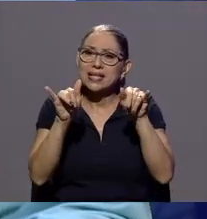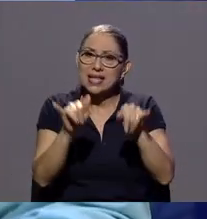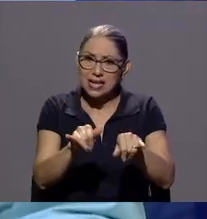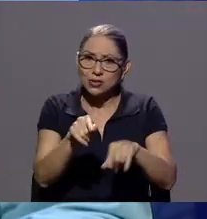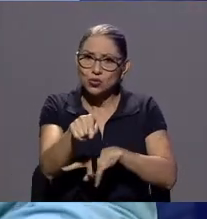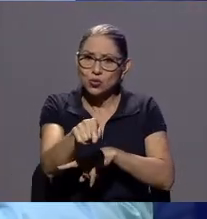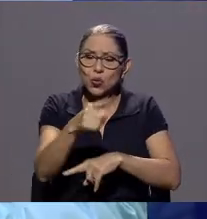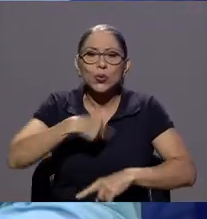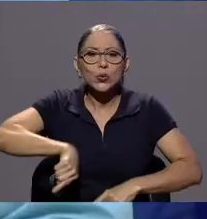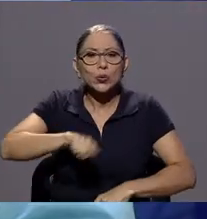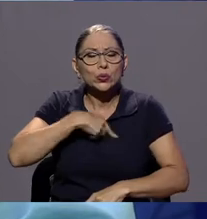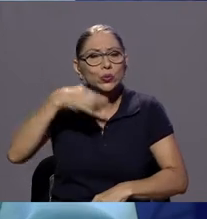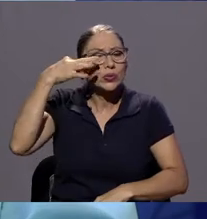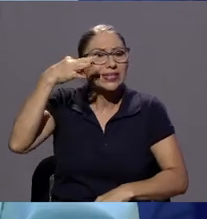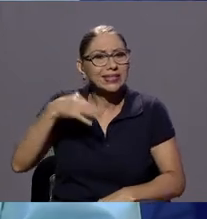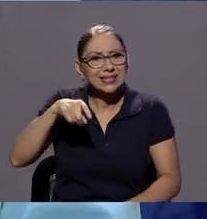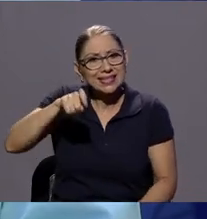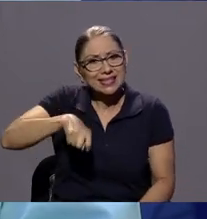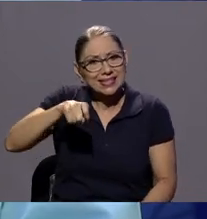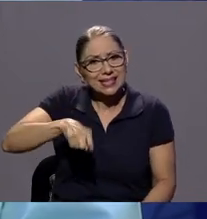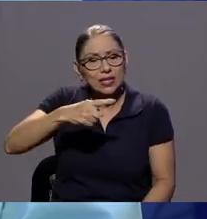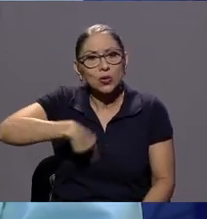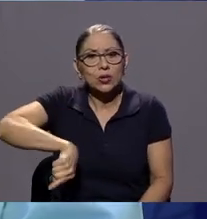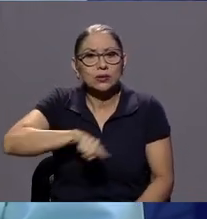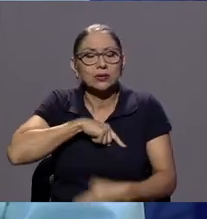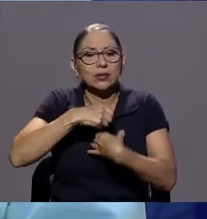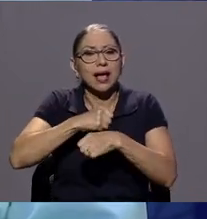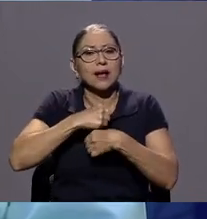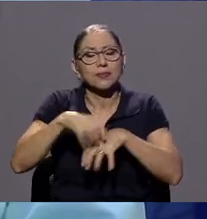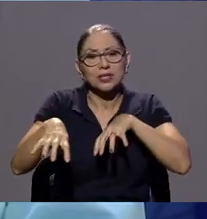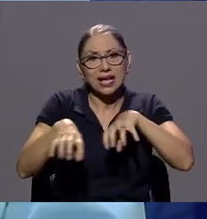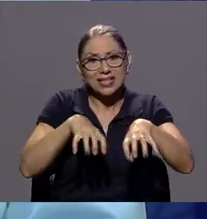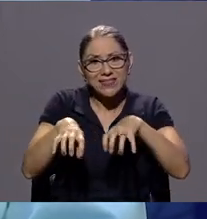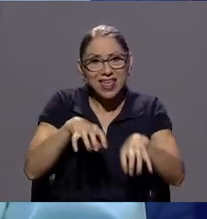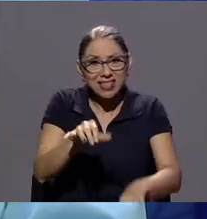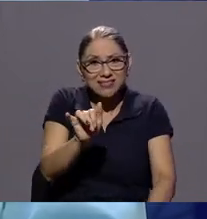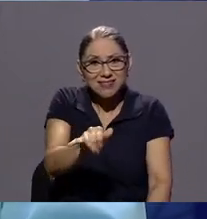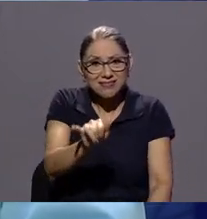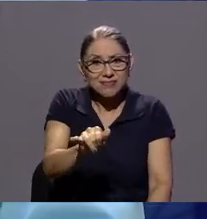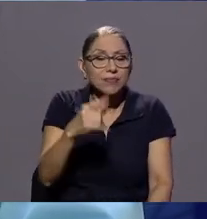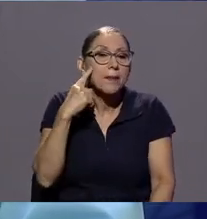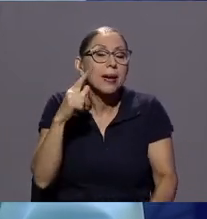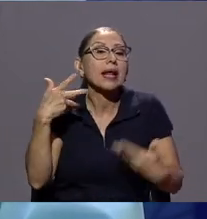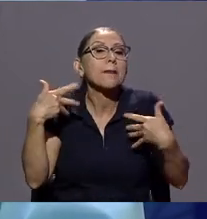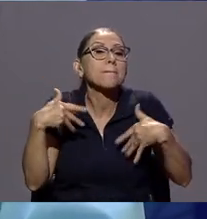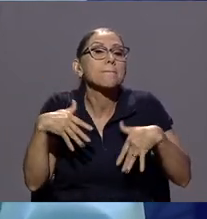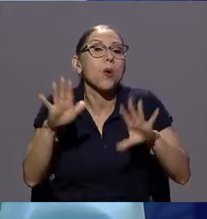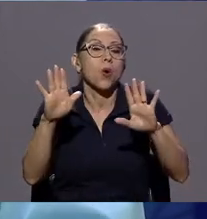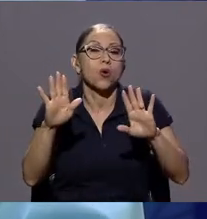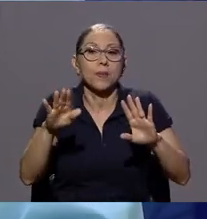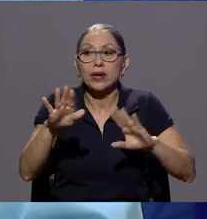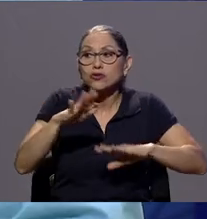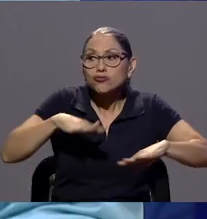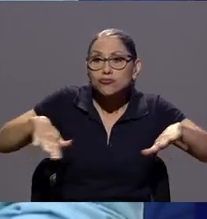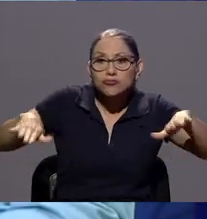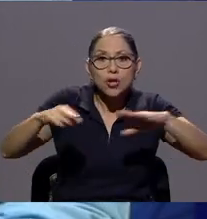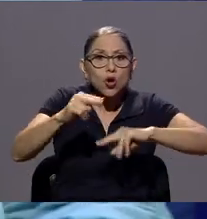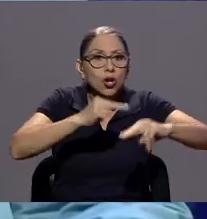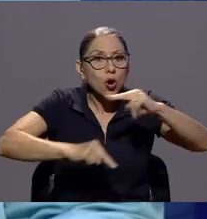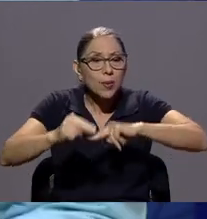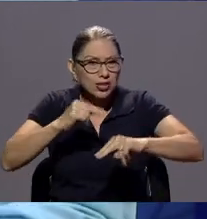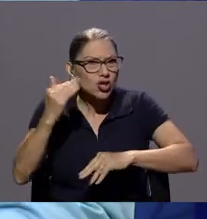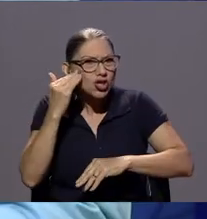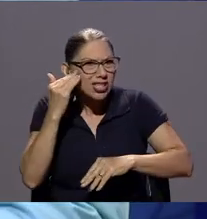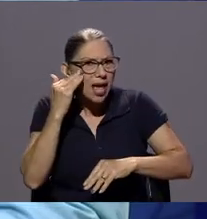que por lo menos desarrollemos ese tipo de actividades para que de una u otra manera por lo menos el comercio sepa que hay alguien que